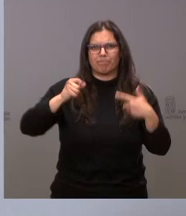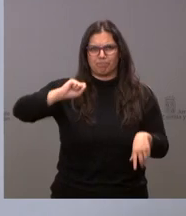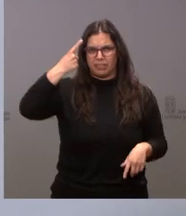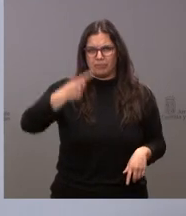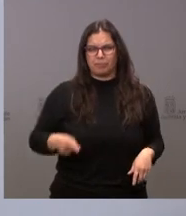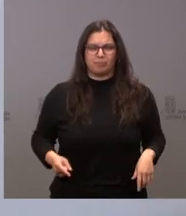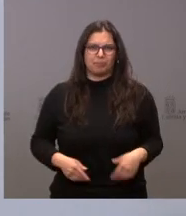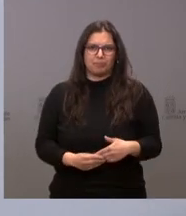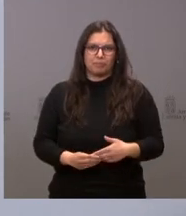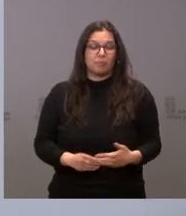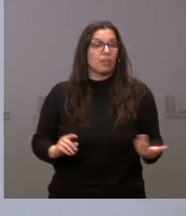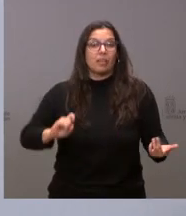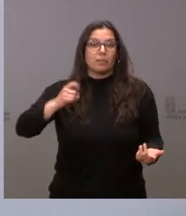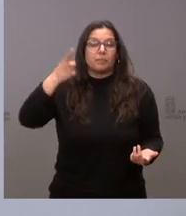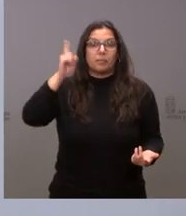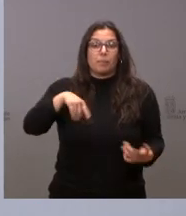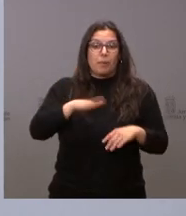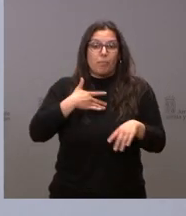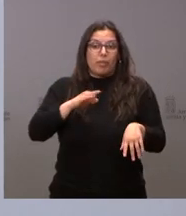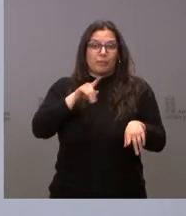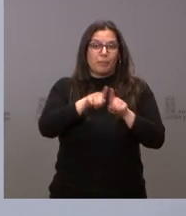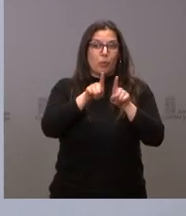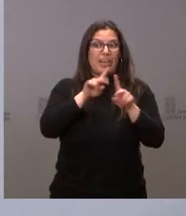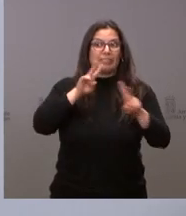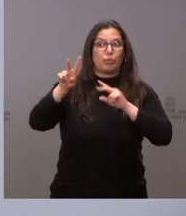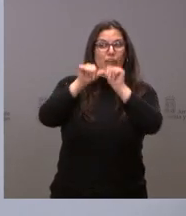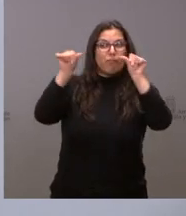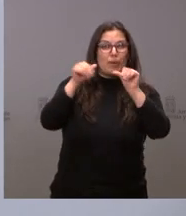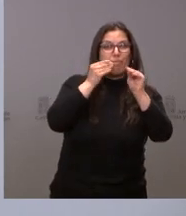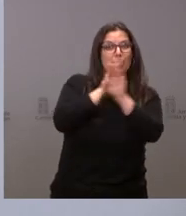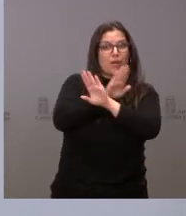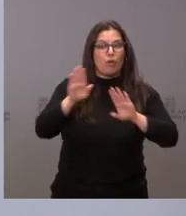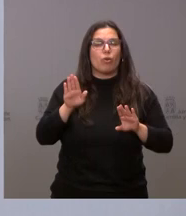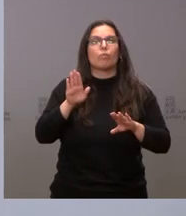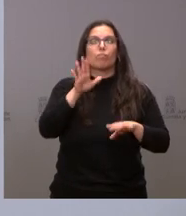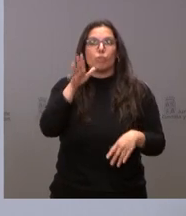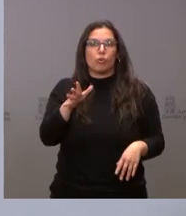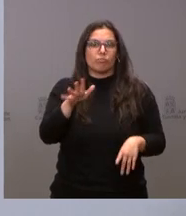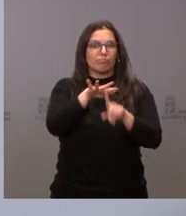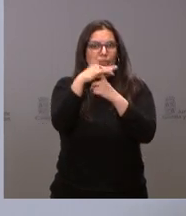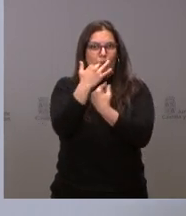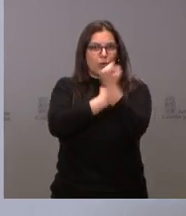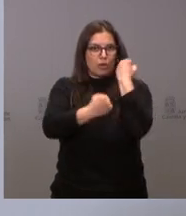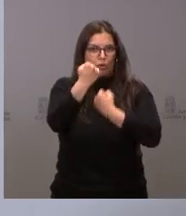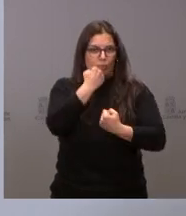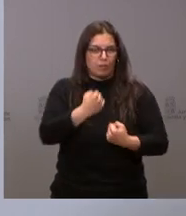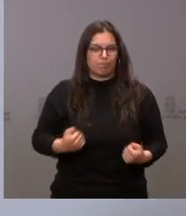Y, sobre todo, para poder responder de la mejor manera posible ante la situación económica.